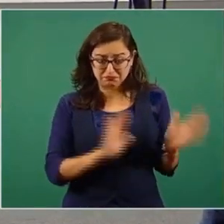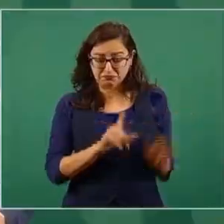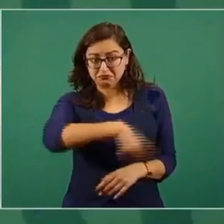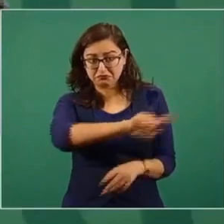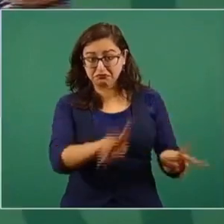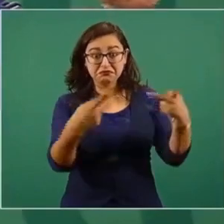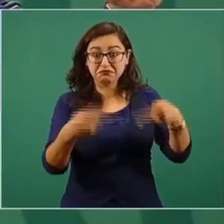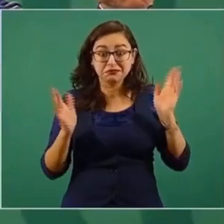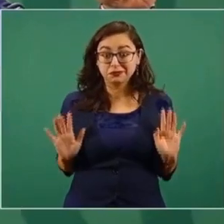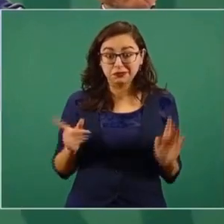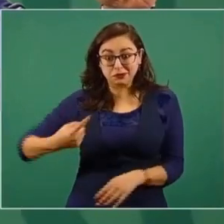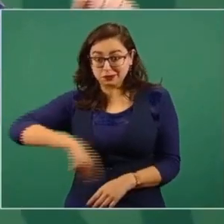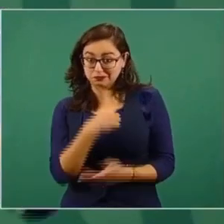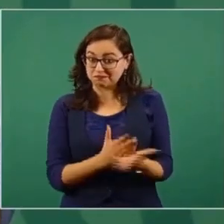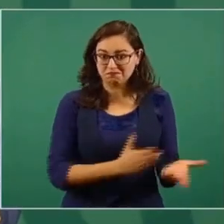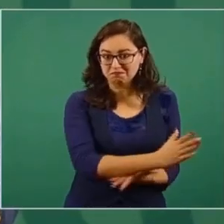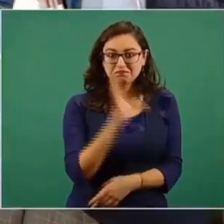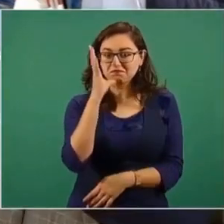ahí no hay pierde,